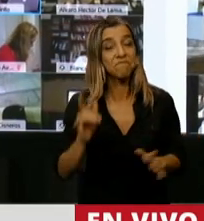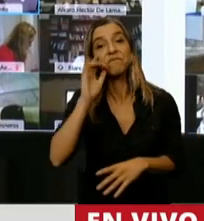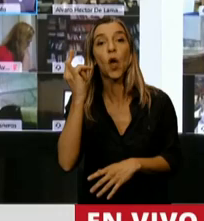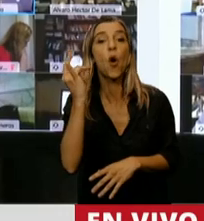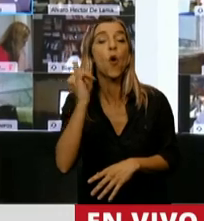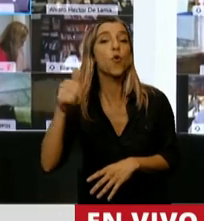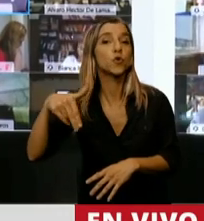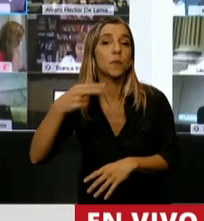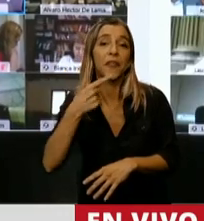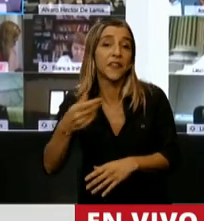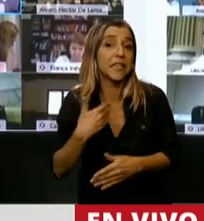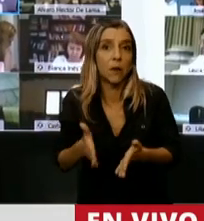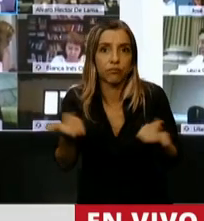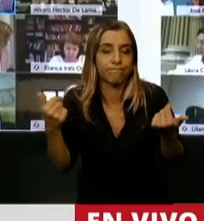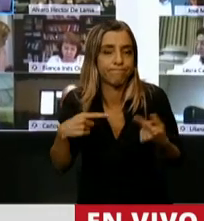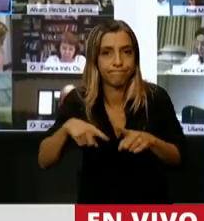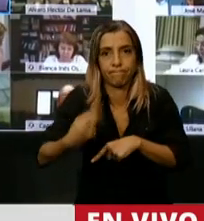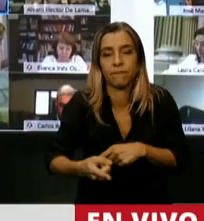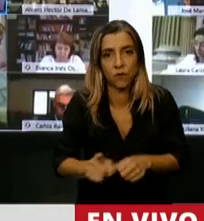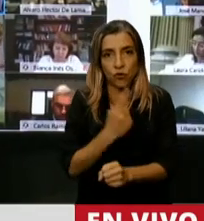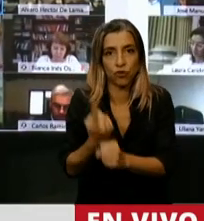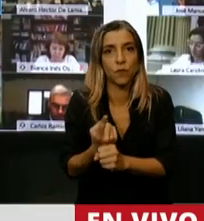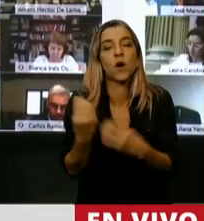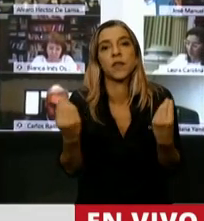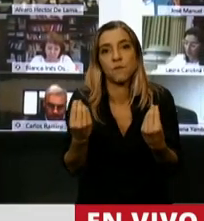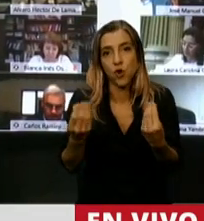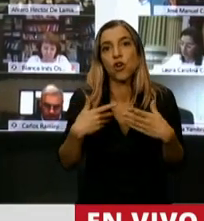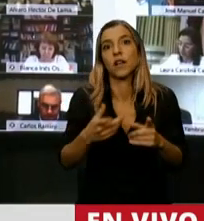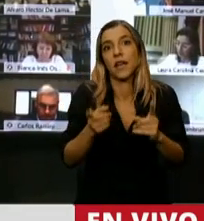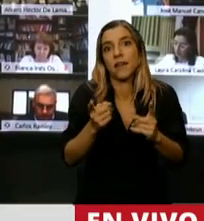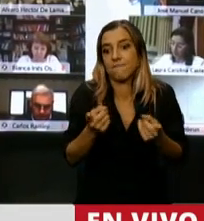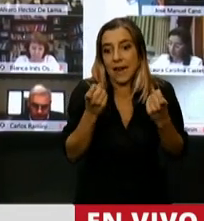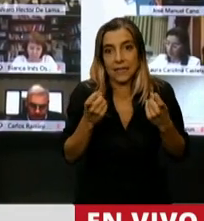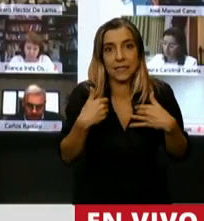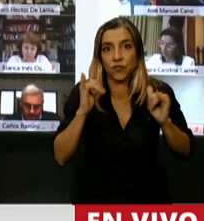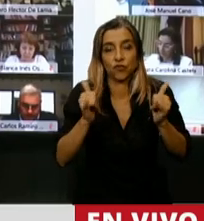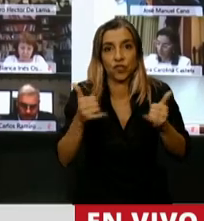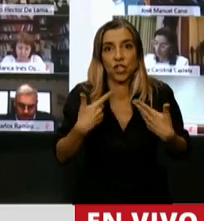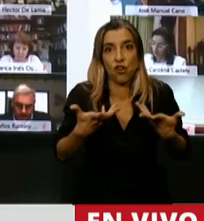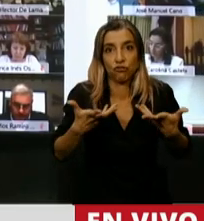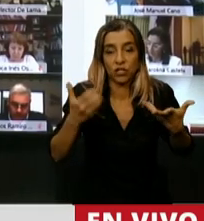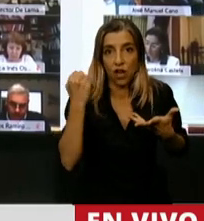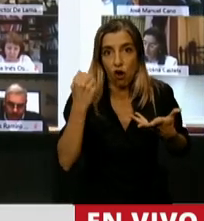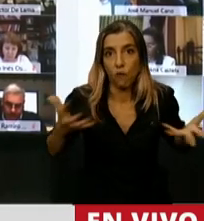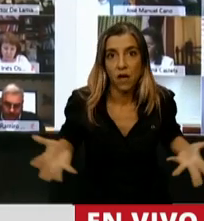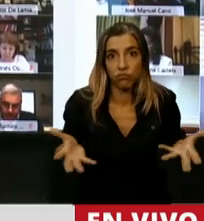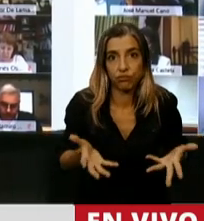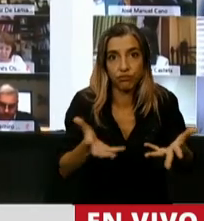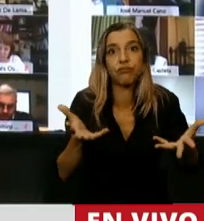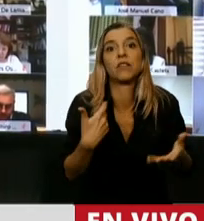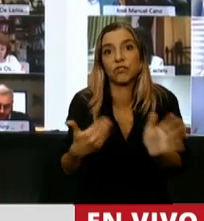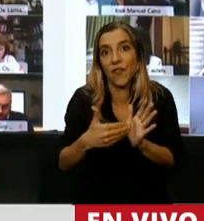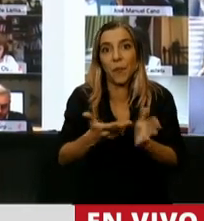pidas que haga todo rápido porque no puedo, porque tengo que empujar la demanda para que la economía reaccione, un argumento que también podría haberse